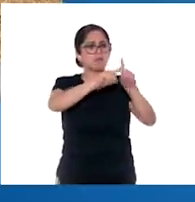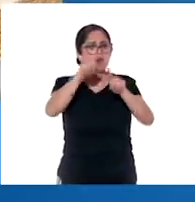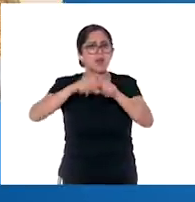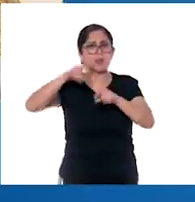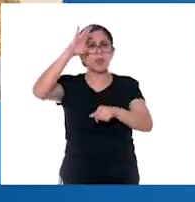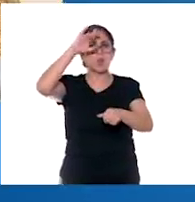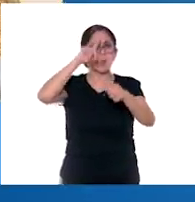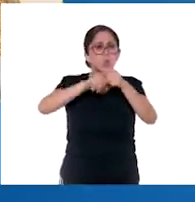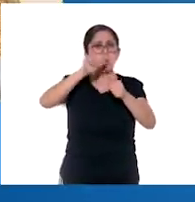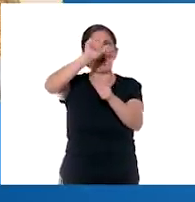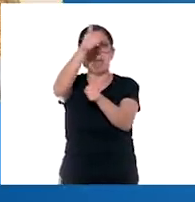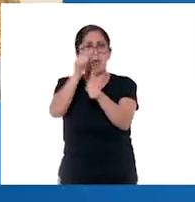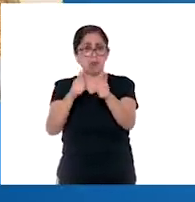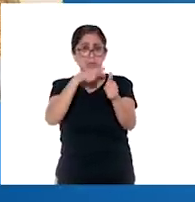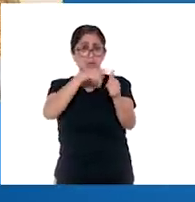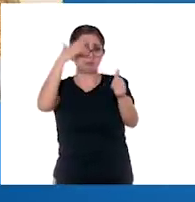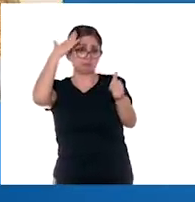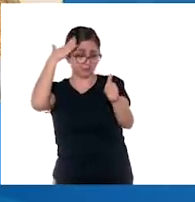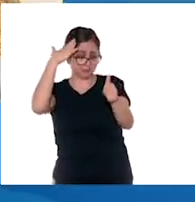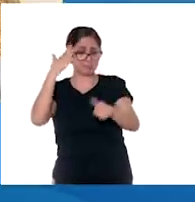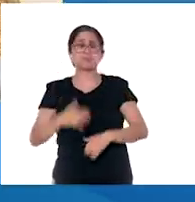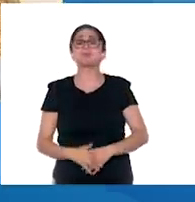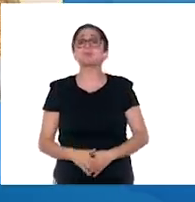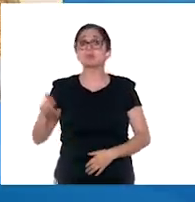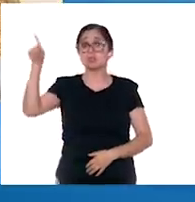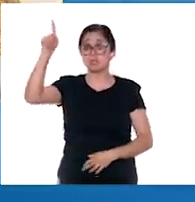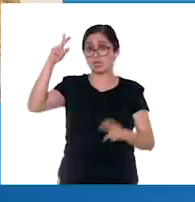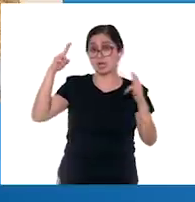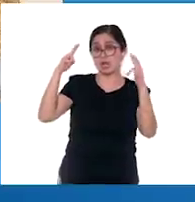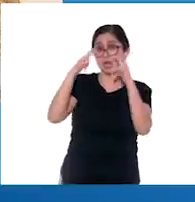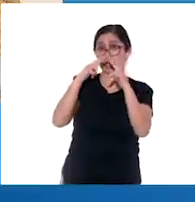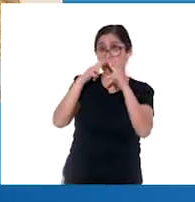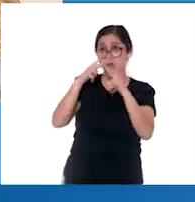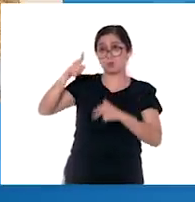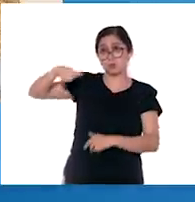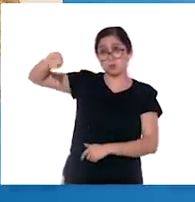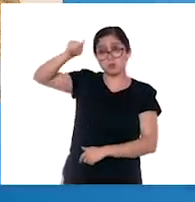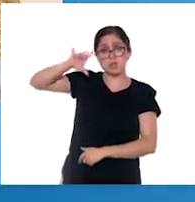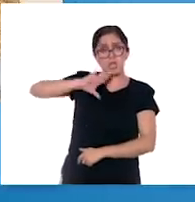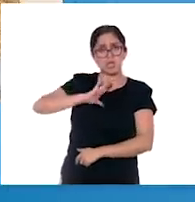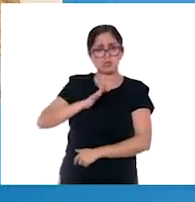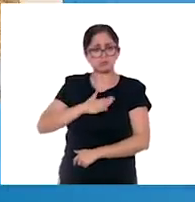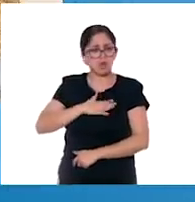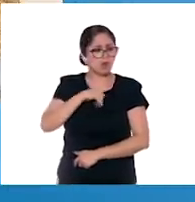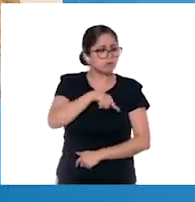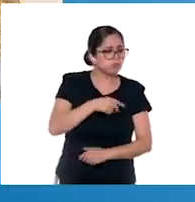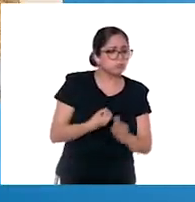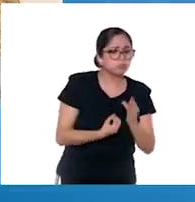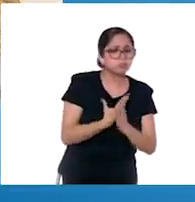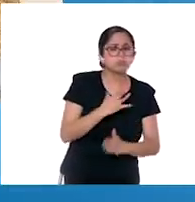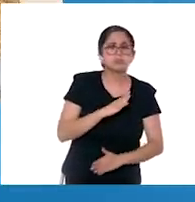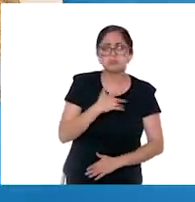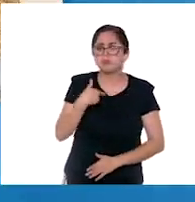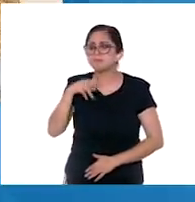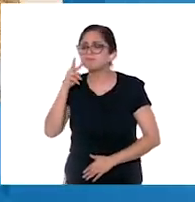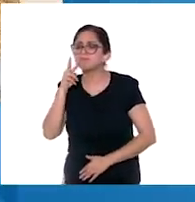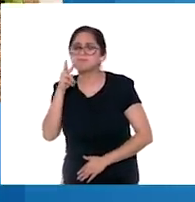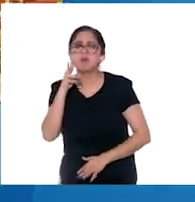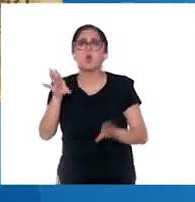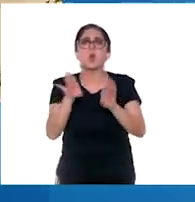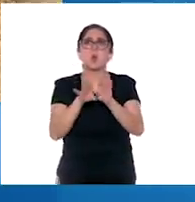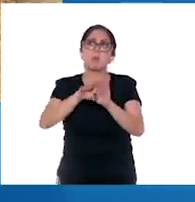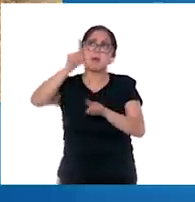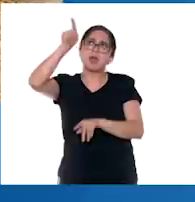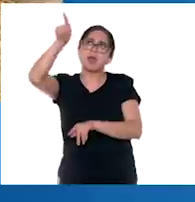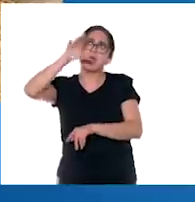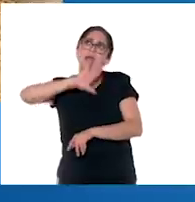artísticas. A pesar de la distancia, los religiosos y pensadores novohispanos se ilustraban constantemente en los saberes desarrollados en